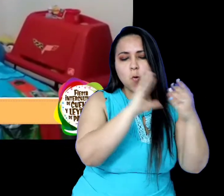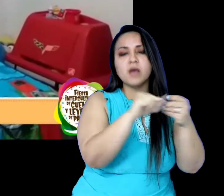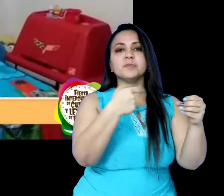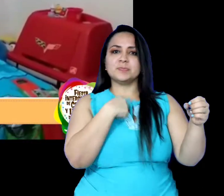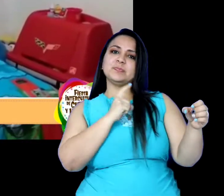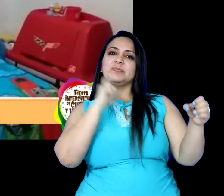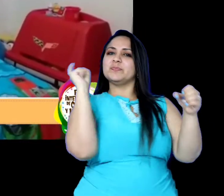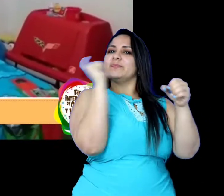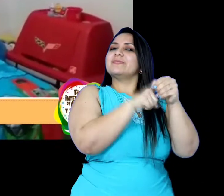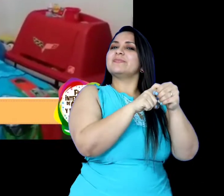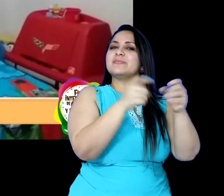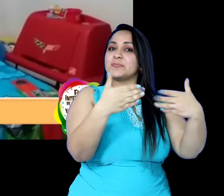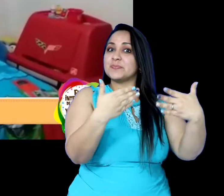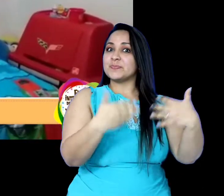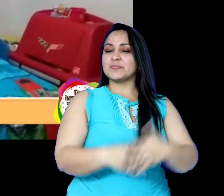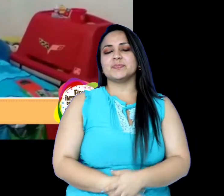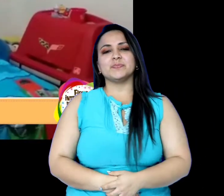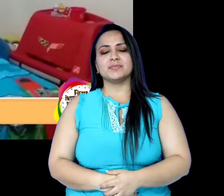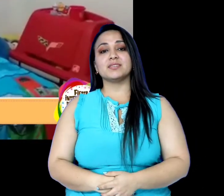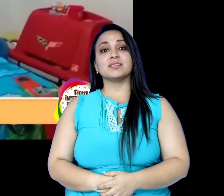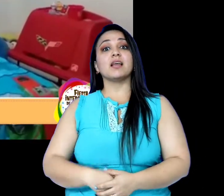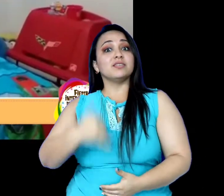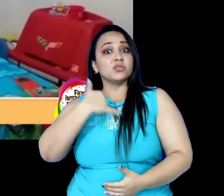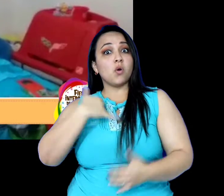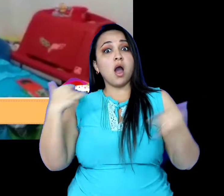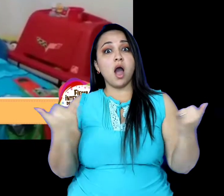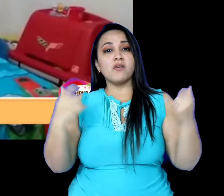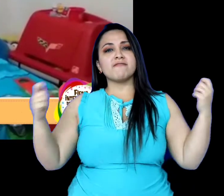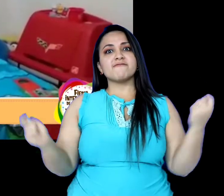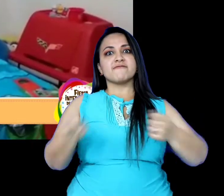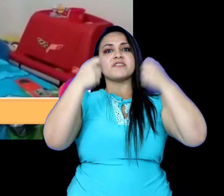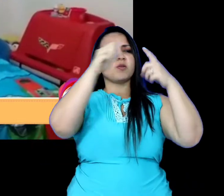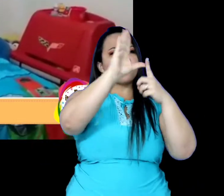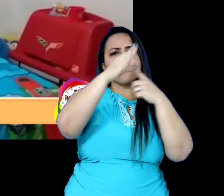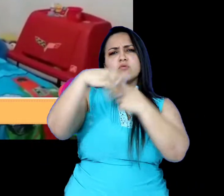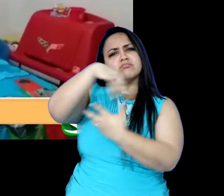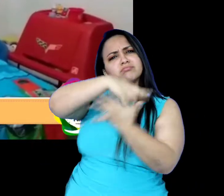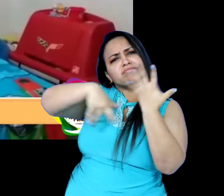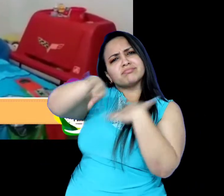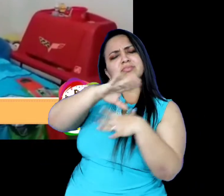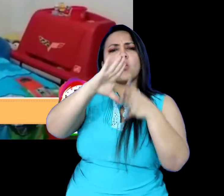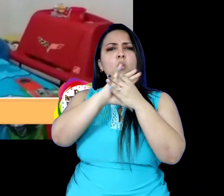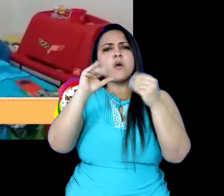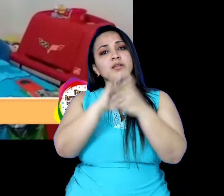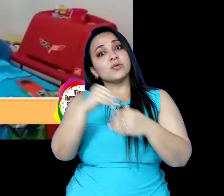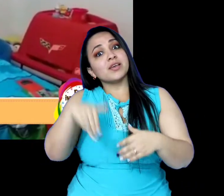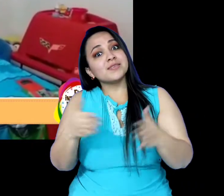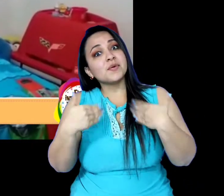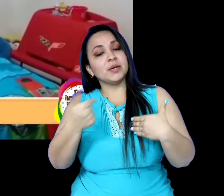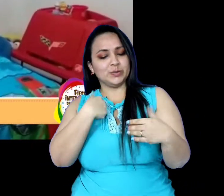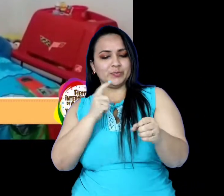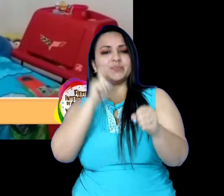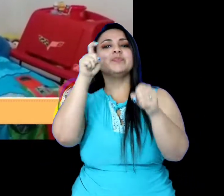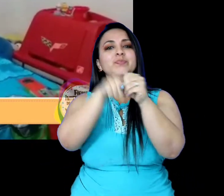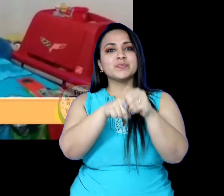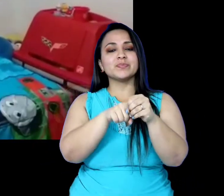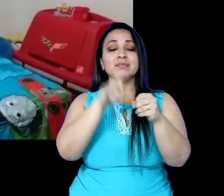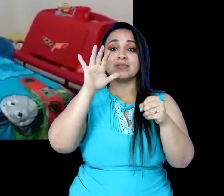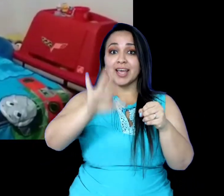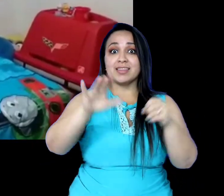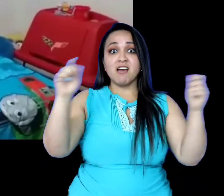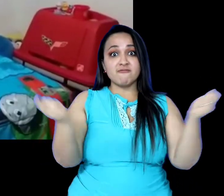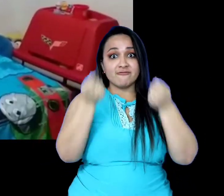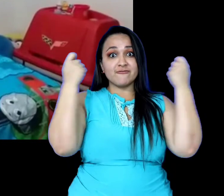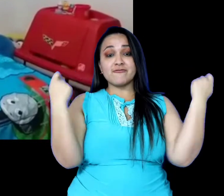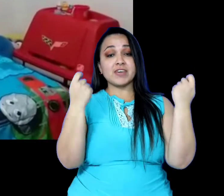Oral de Panamá. Estoy participando en la Fiesta Intercultural de Cuentos y Leyendas de Panamá. En esta Fiesta Intercultural de Cuentos y